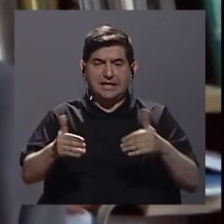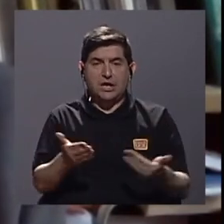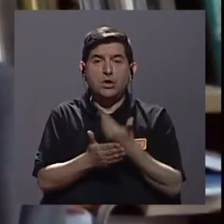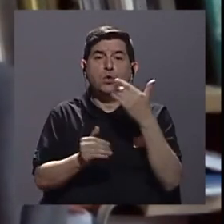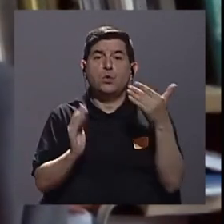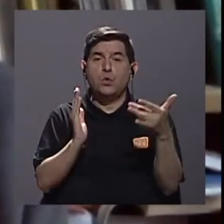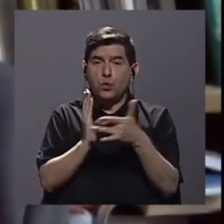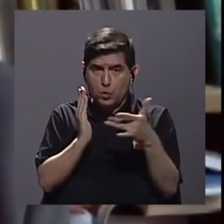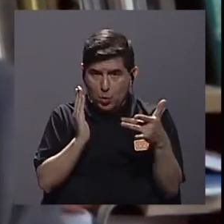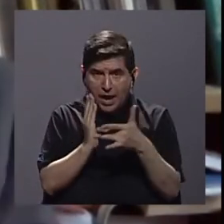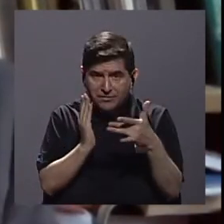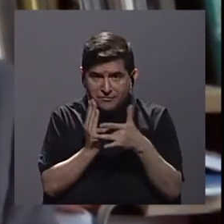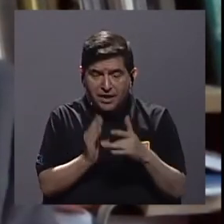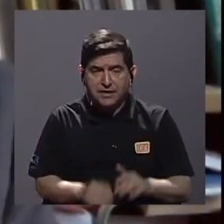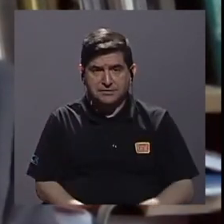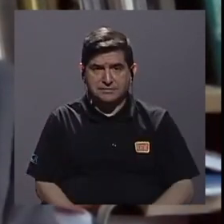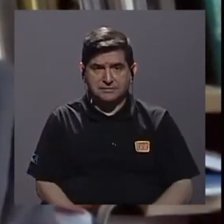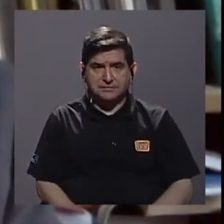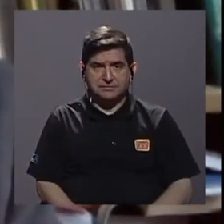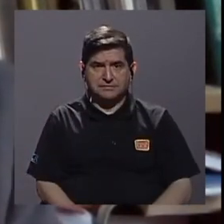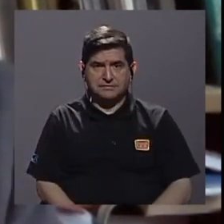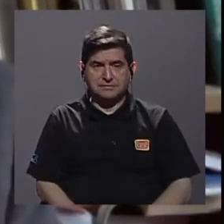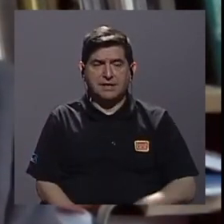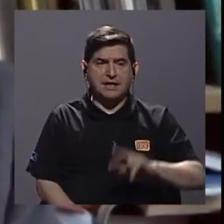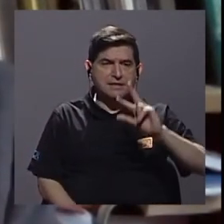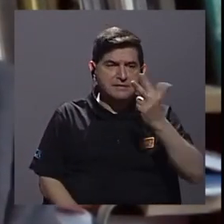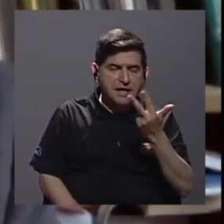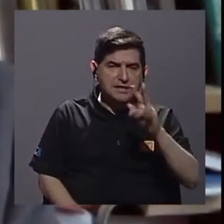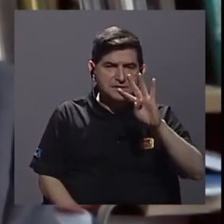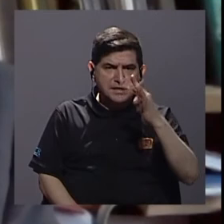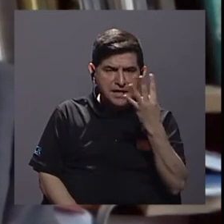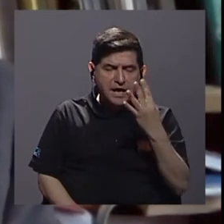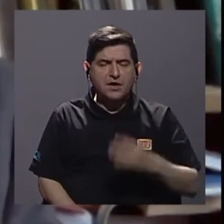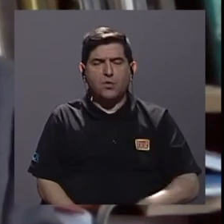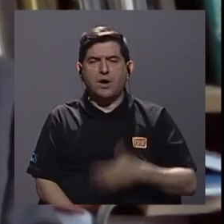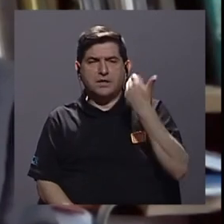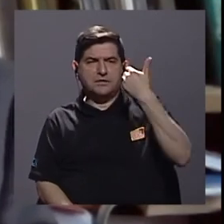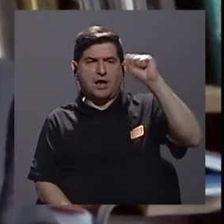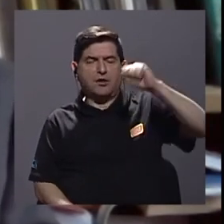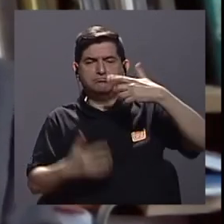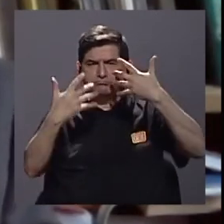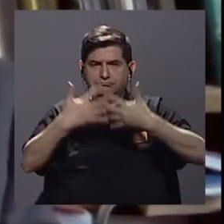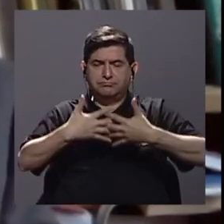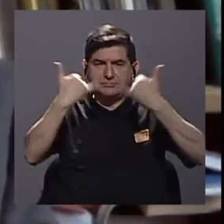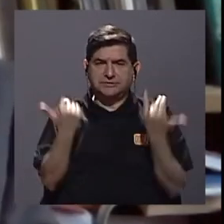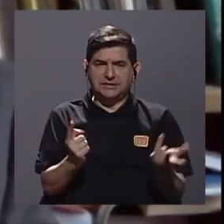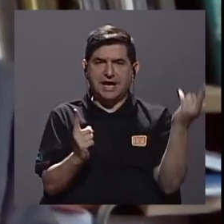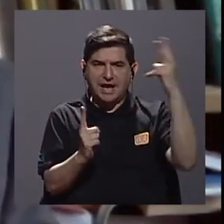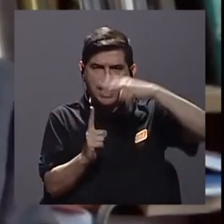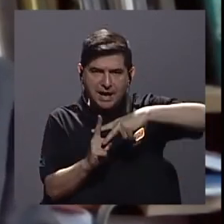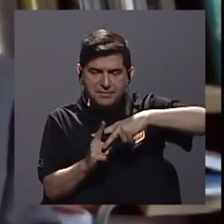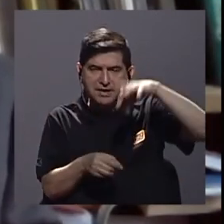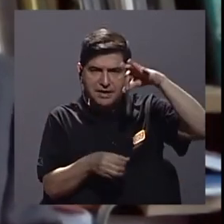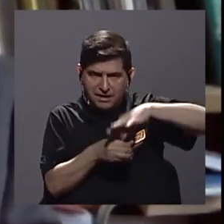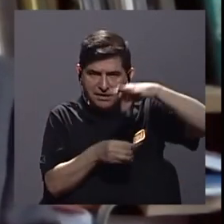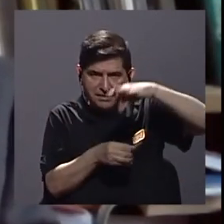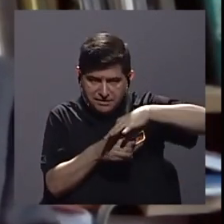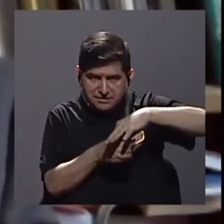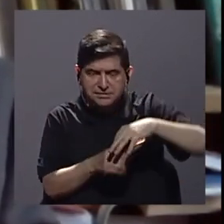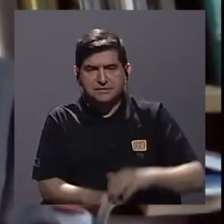las que han empujado la tercera y cuarta revolución industrial ya aplicadas a la agricultura